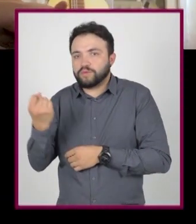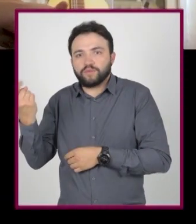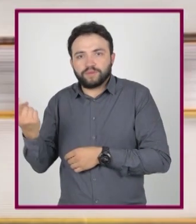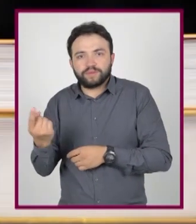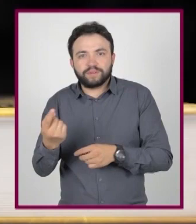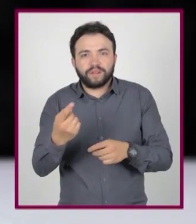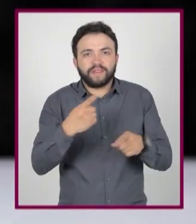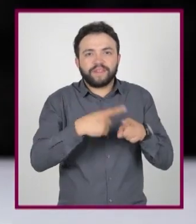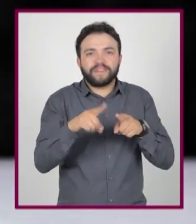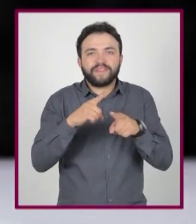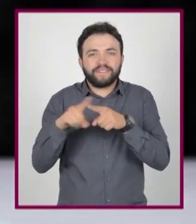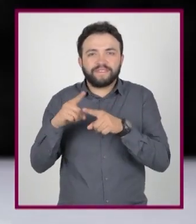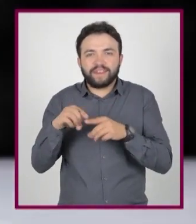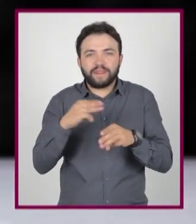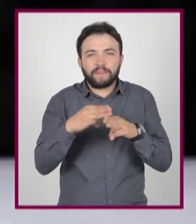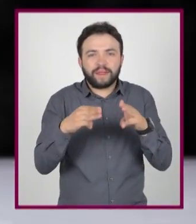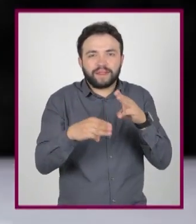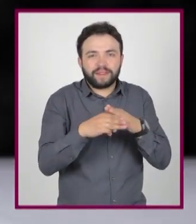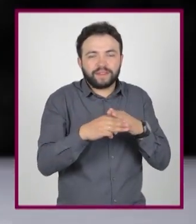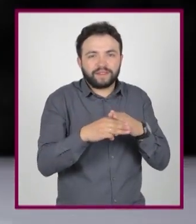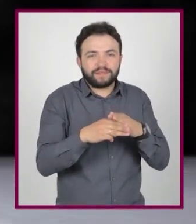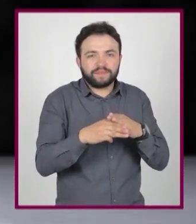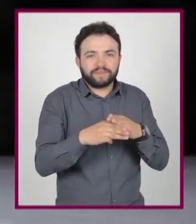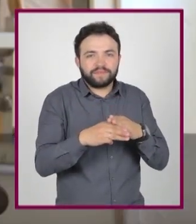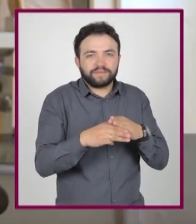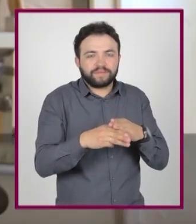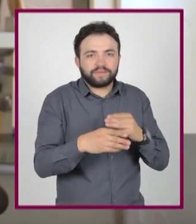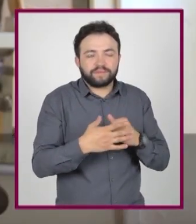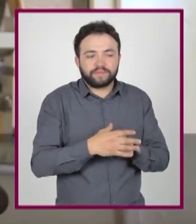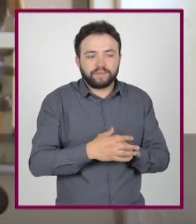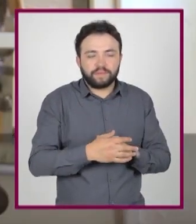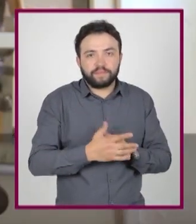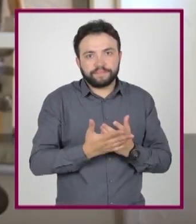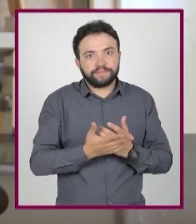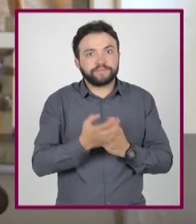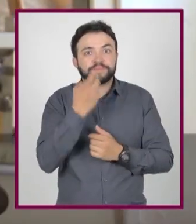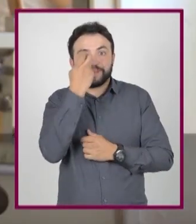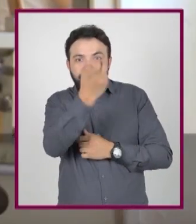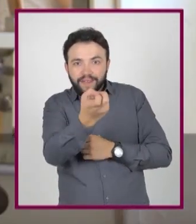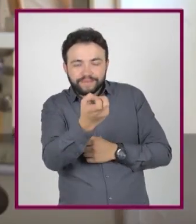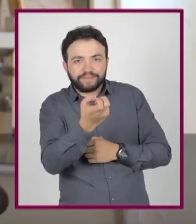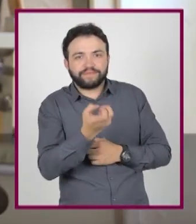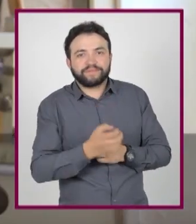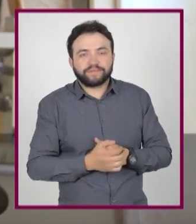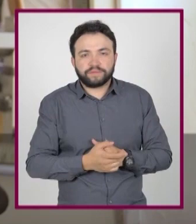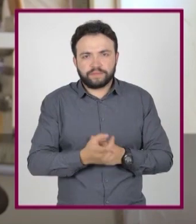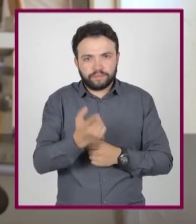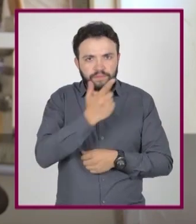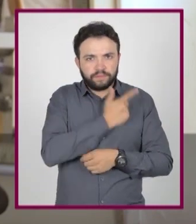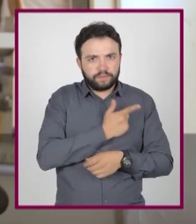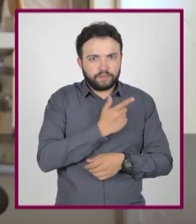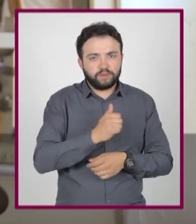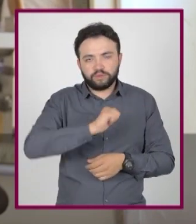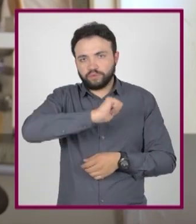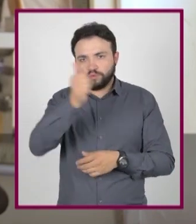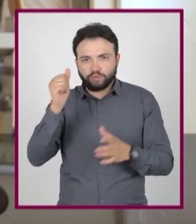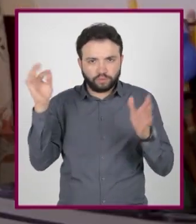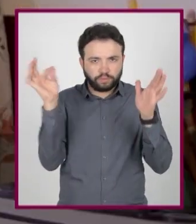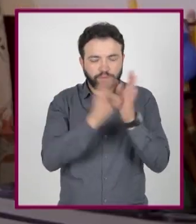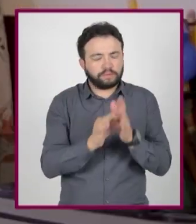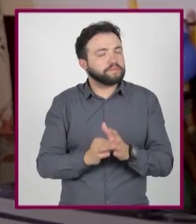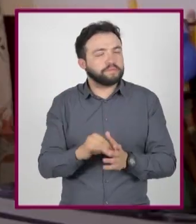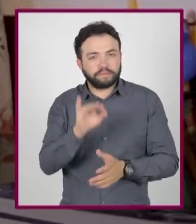sentiré que voy avanzando y puedo evitar sentirme agobiada. ¡Ese es el chiste! ¿Te late si pasamos al siguiente punto?